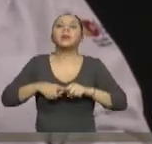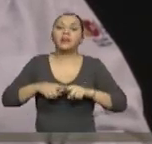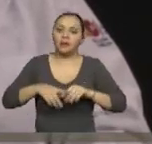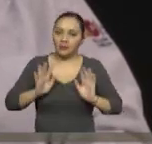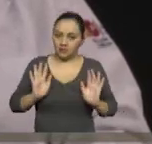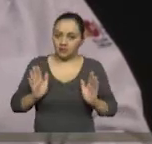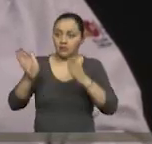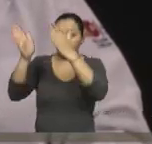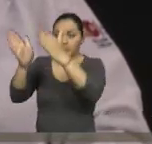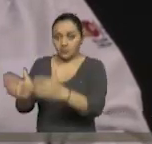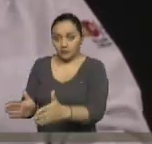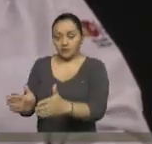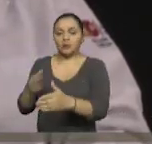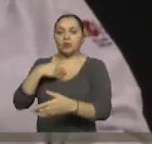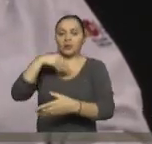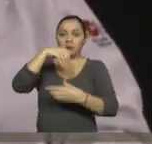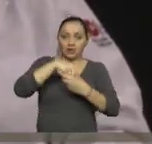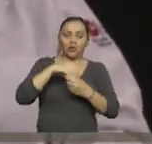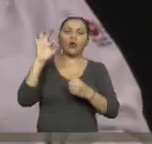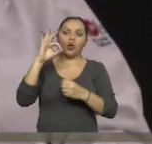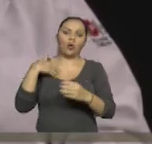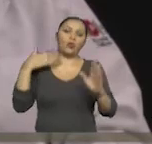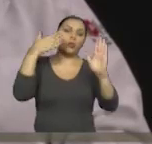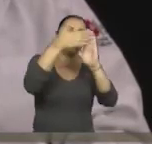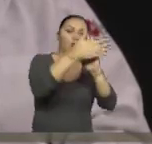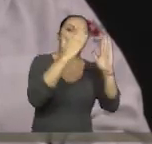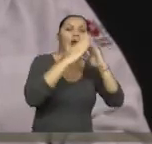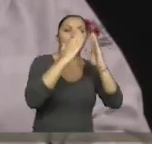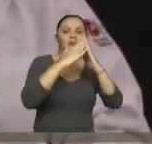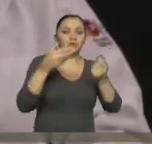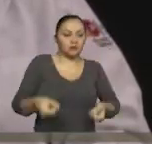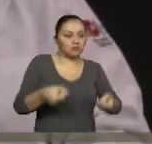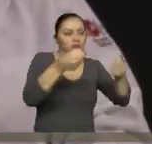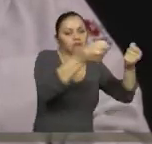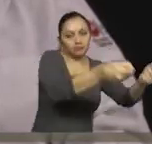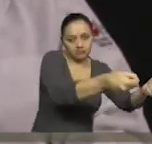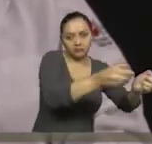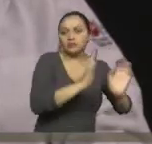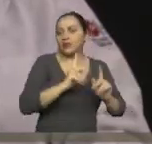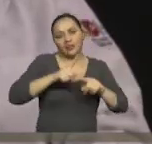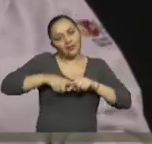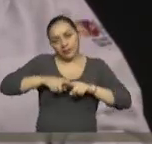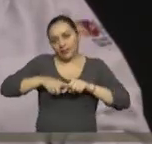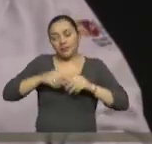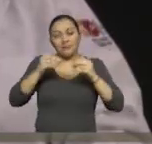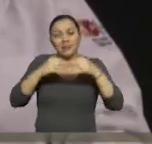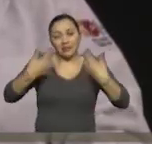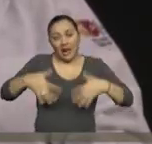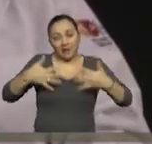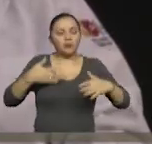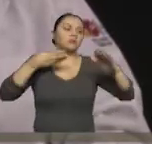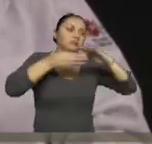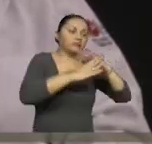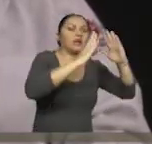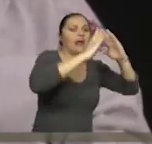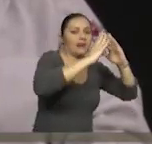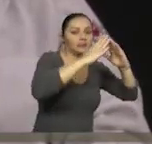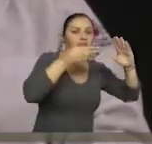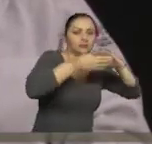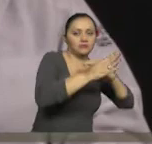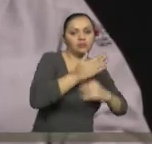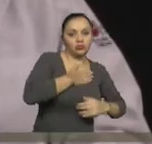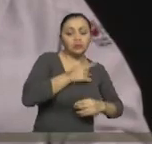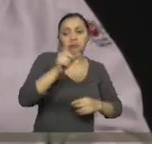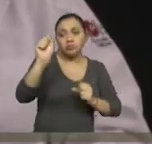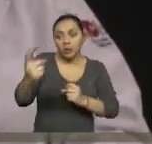del paciente, se las hace en la institución o en el domicilio del paciente para poder realizar también un seguimiento de una utilidad adecuada de la ayuda